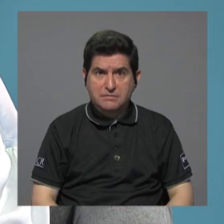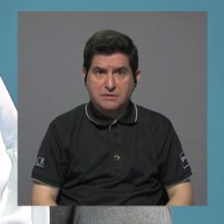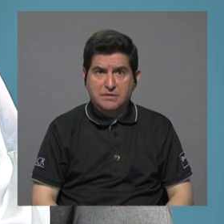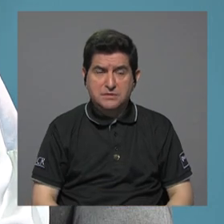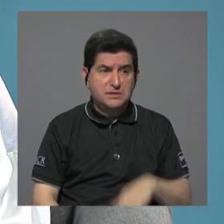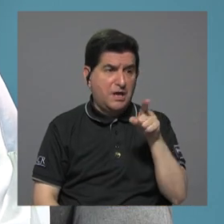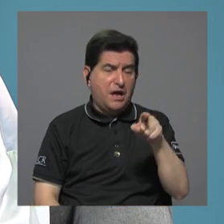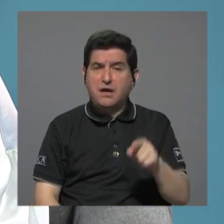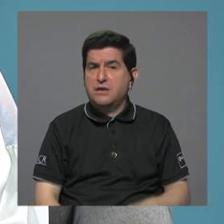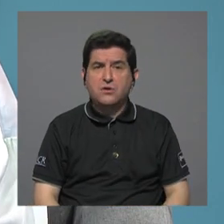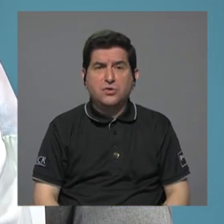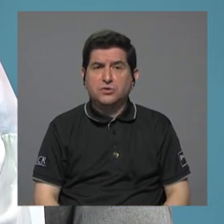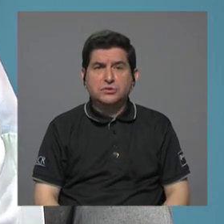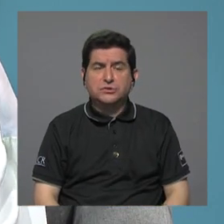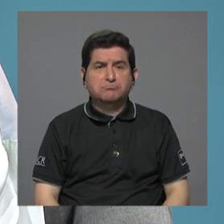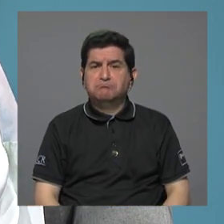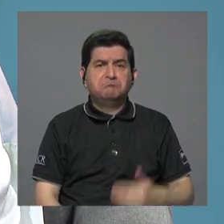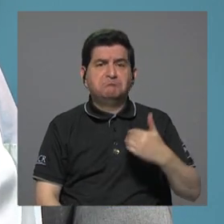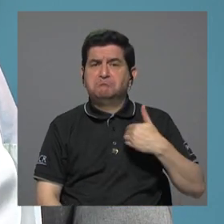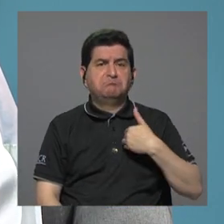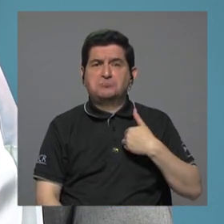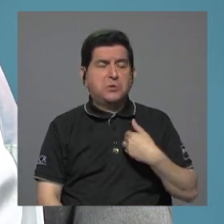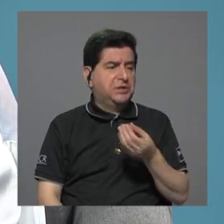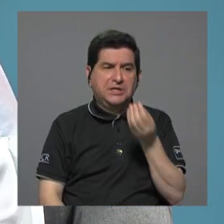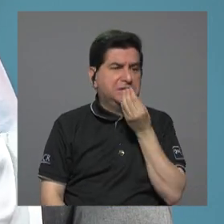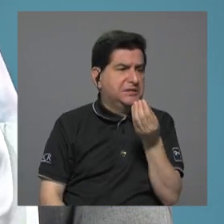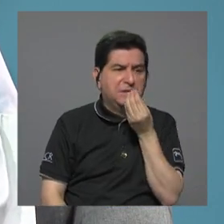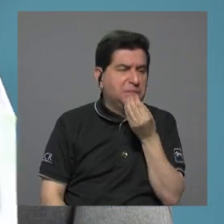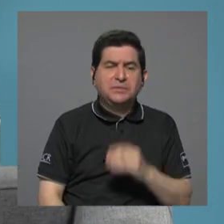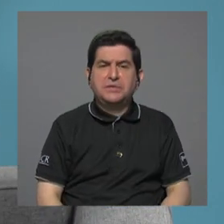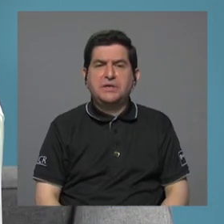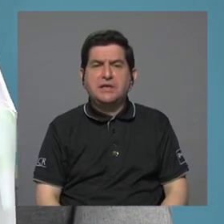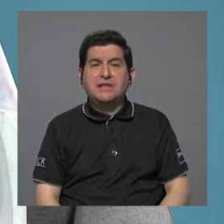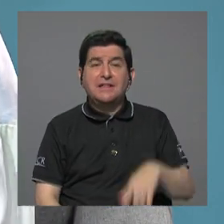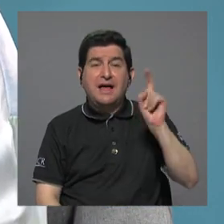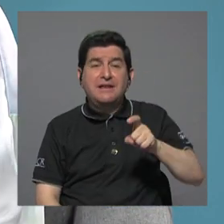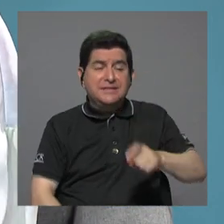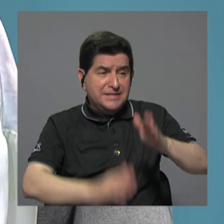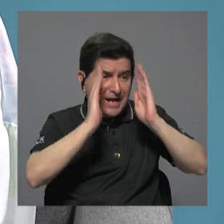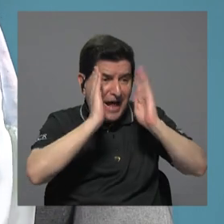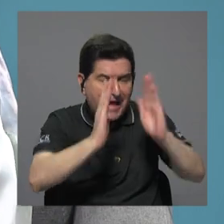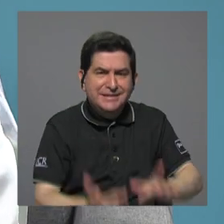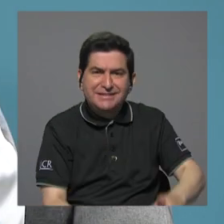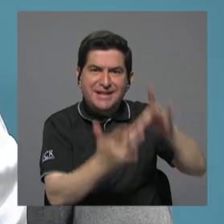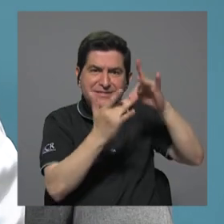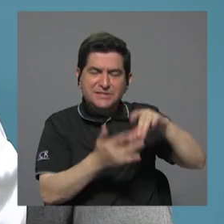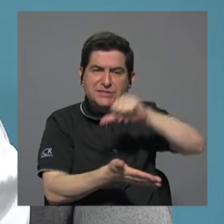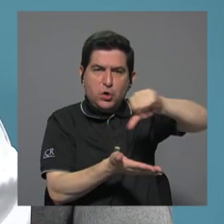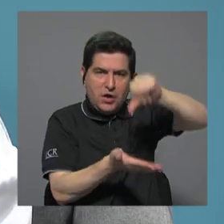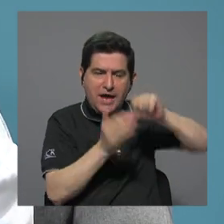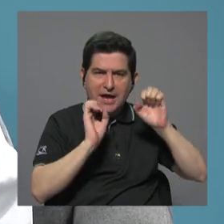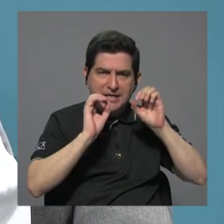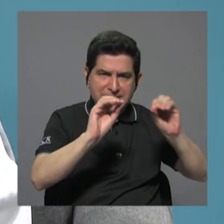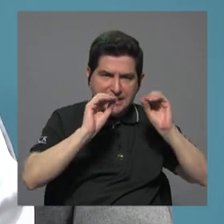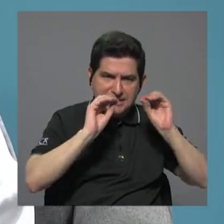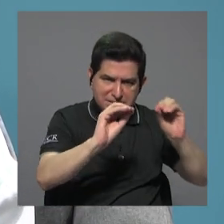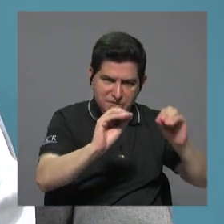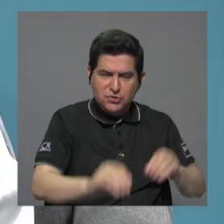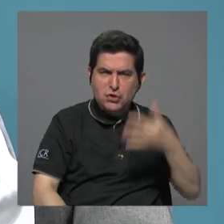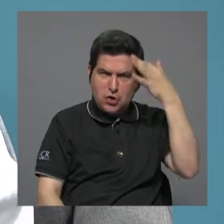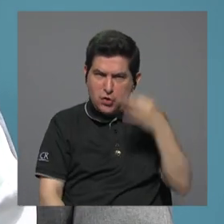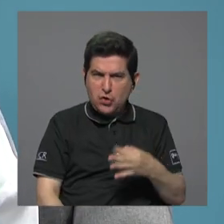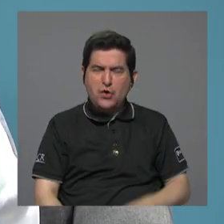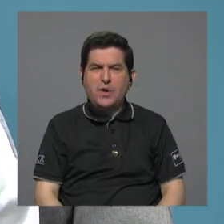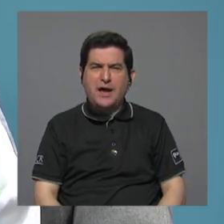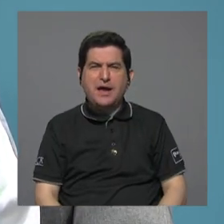que no llegan, que no tienen una de estas comidas, y que hubo que hacer un abordaje especial en esos centros educativos, me parece que